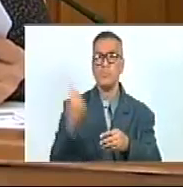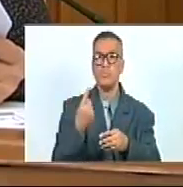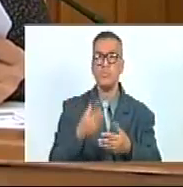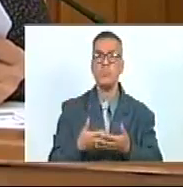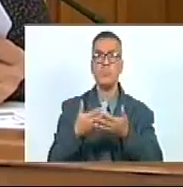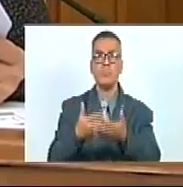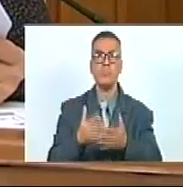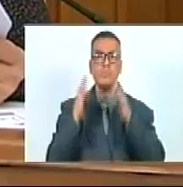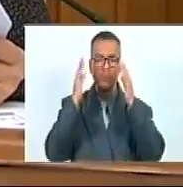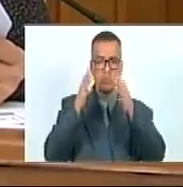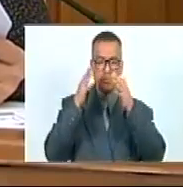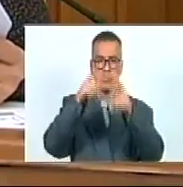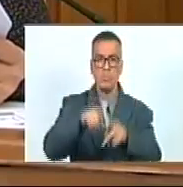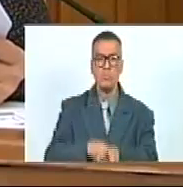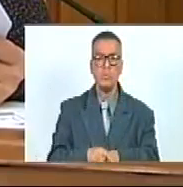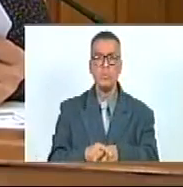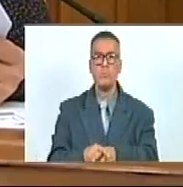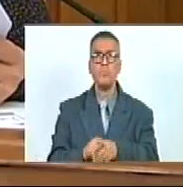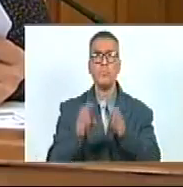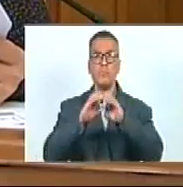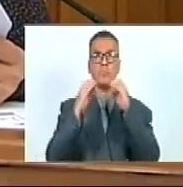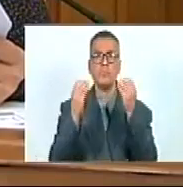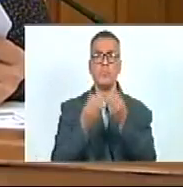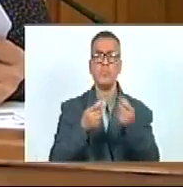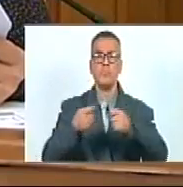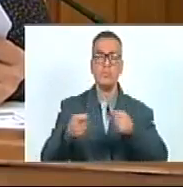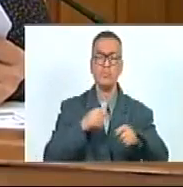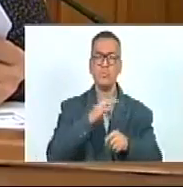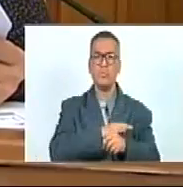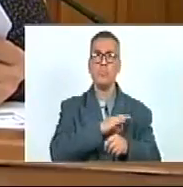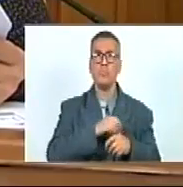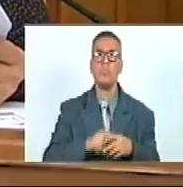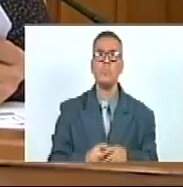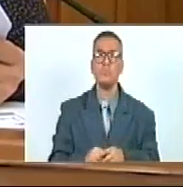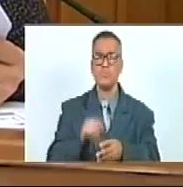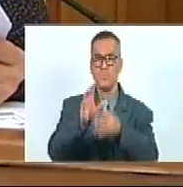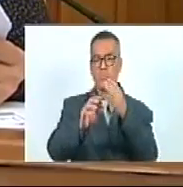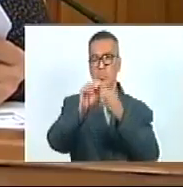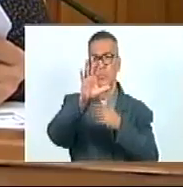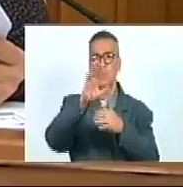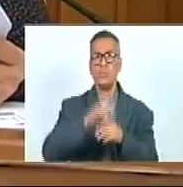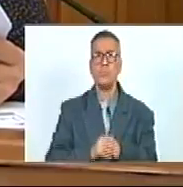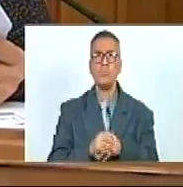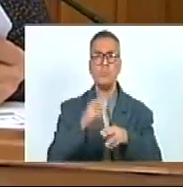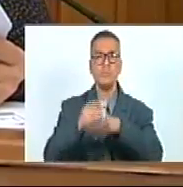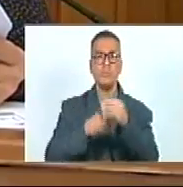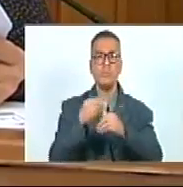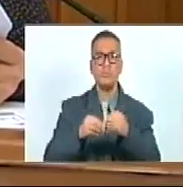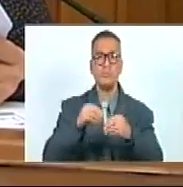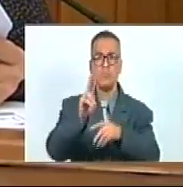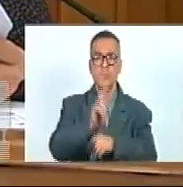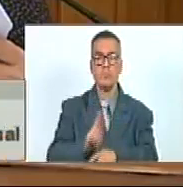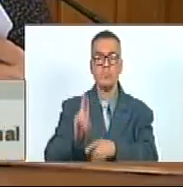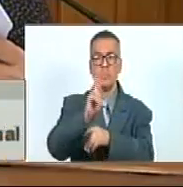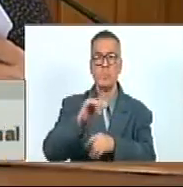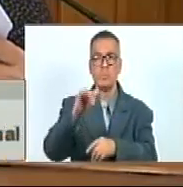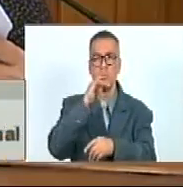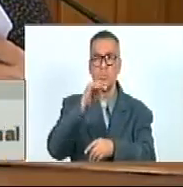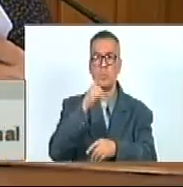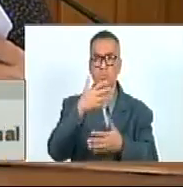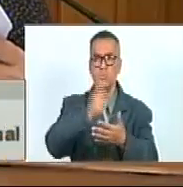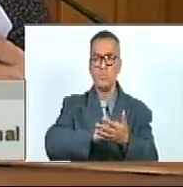actuación y a los órganos de control fiscal. 5. Hacer uso correcto de la información y